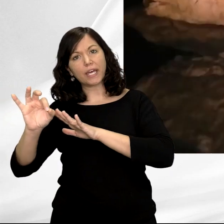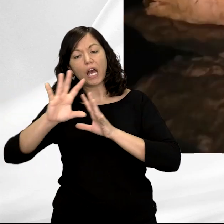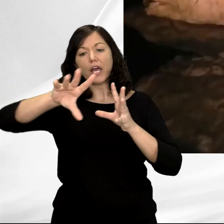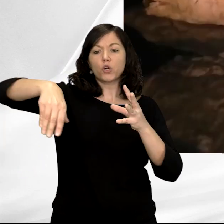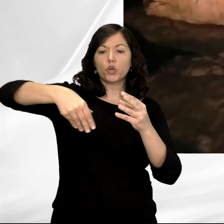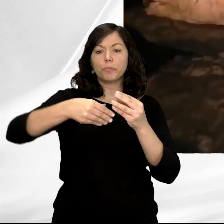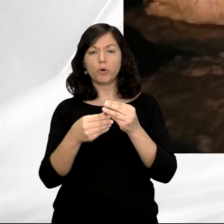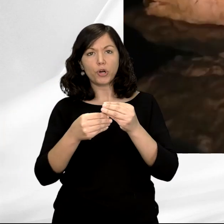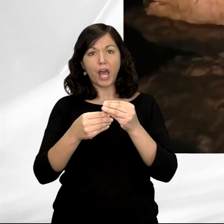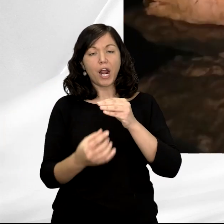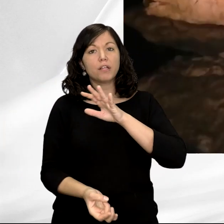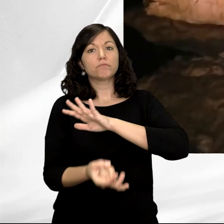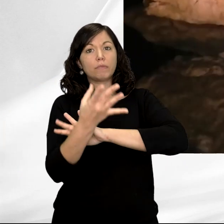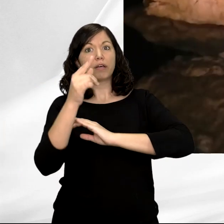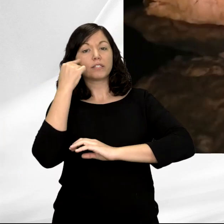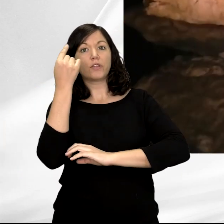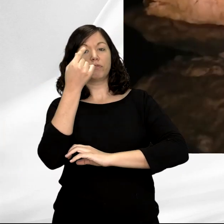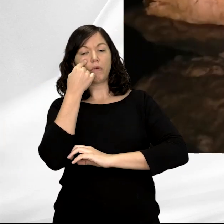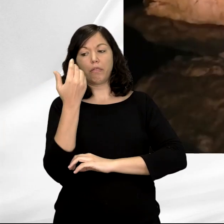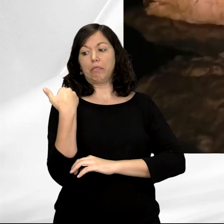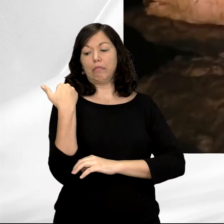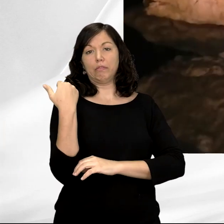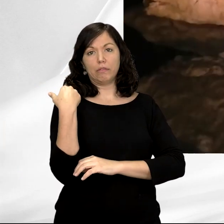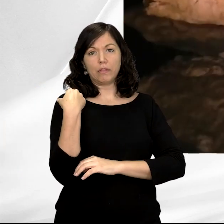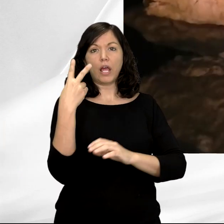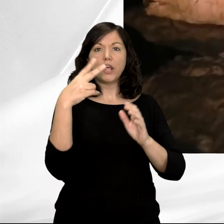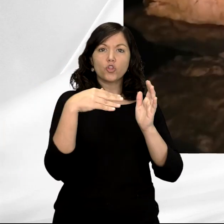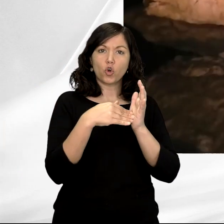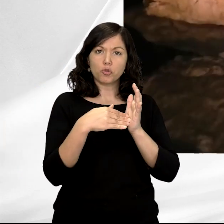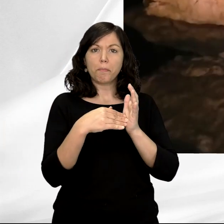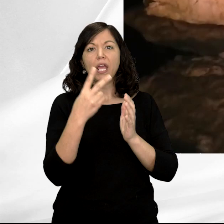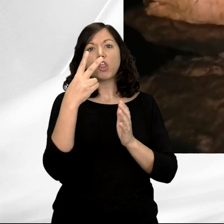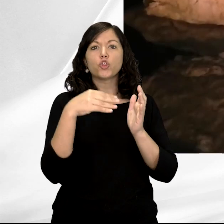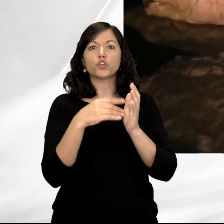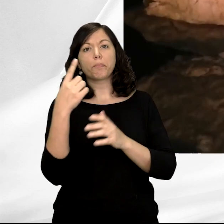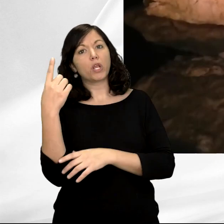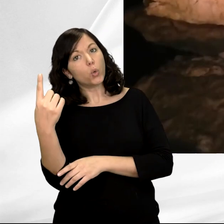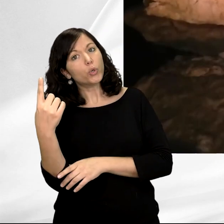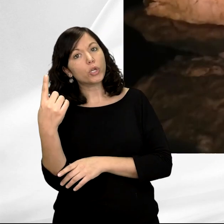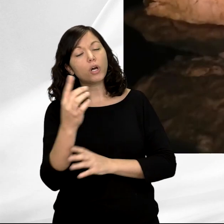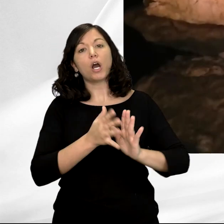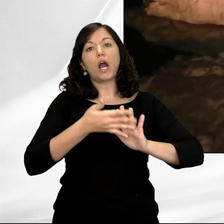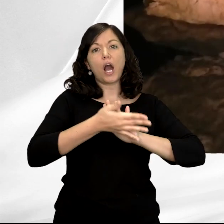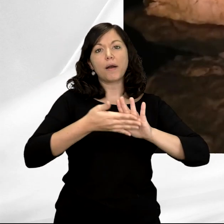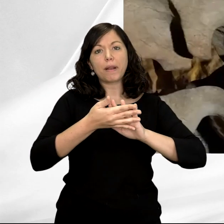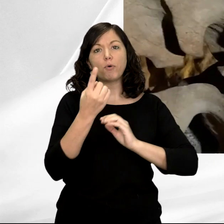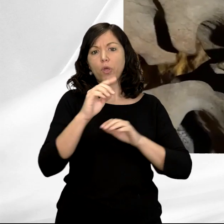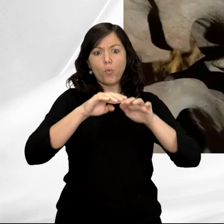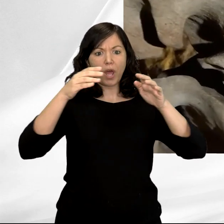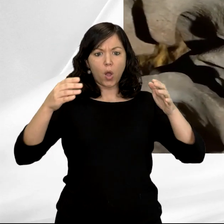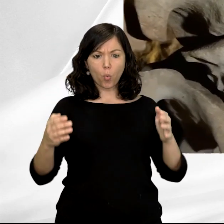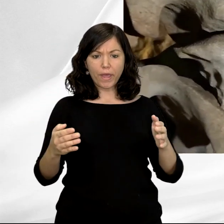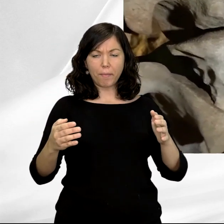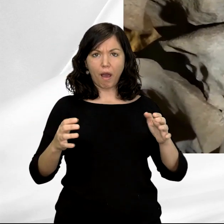nuevos conjuntos que se descubrieron en tiempos relativamente recientes, el año 2000-2001 y estaríamos hablando de una cueva que fue